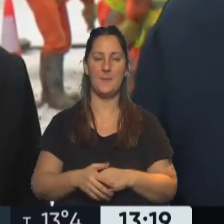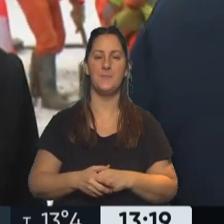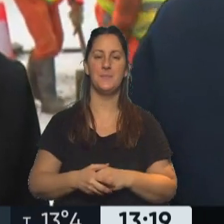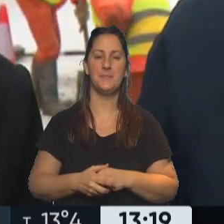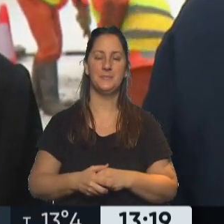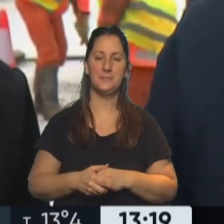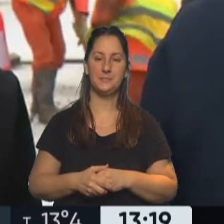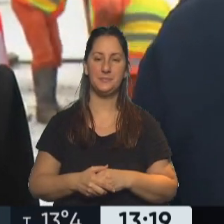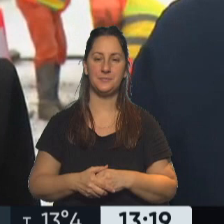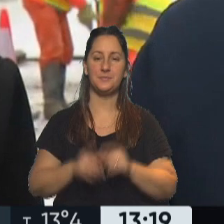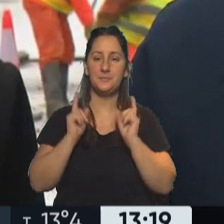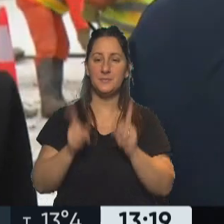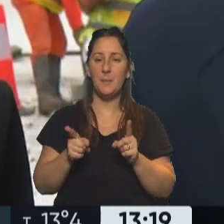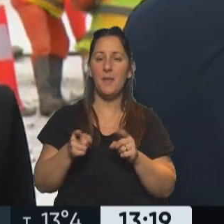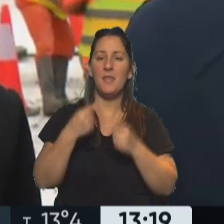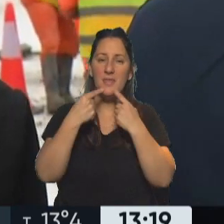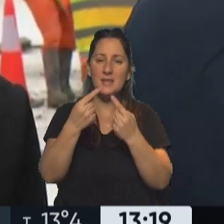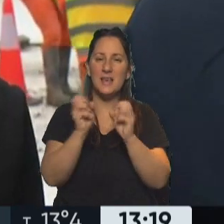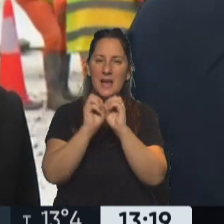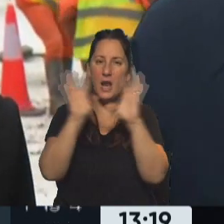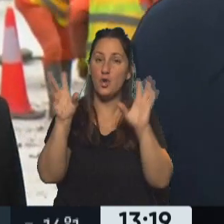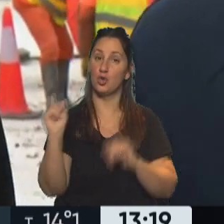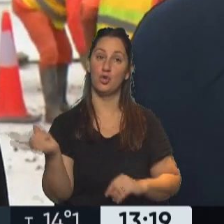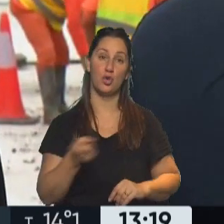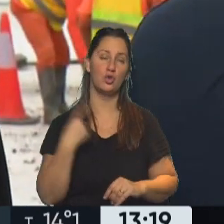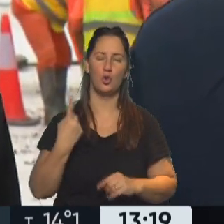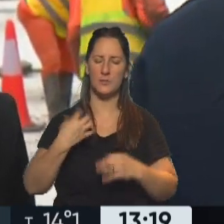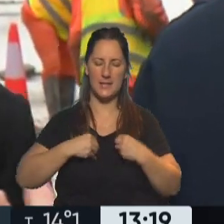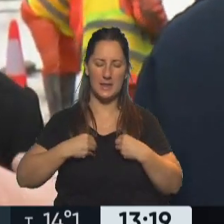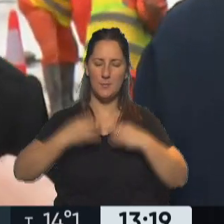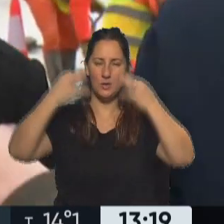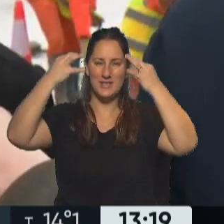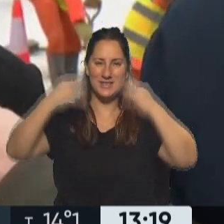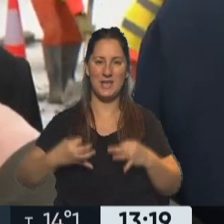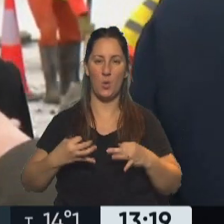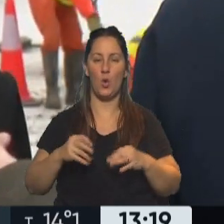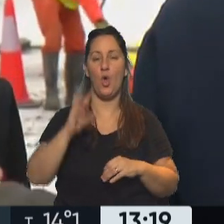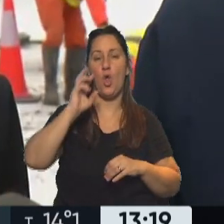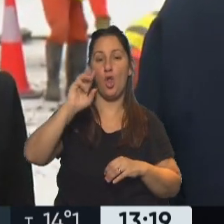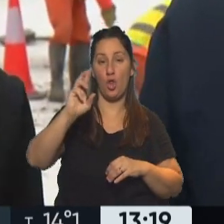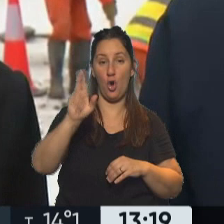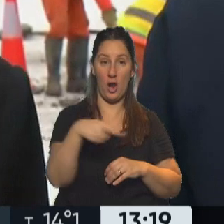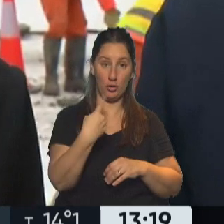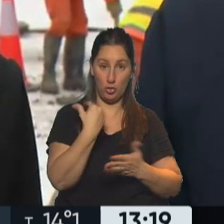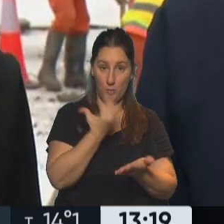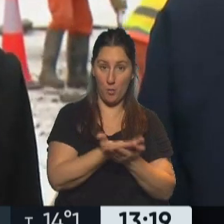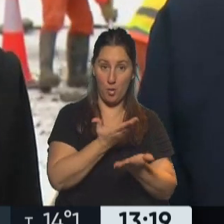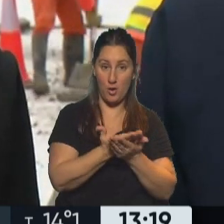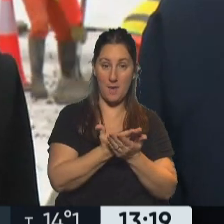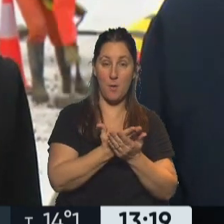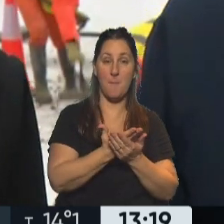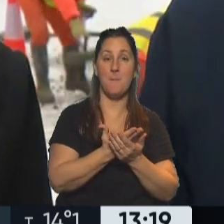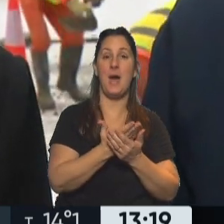mismo tiempo, dar una señal clara de que nosotros estamos seguros de que el dólar que nosotros estamos proponiendo para las